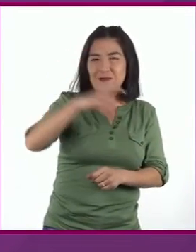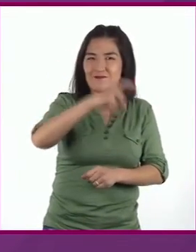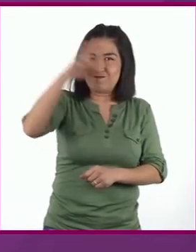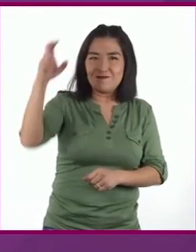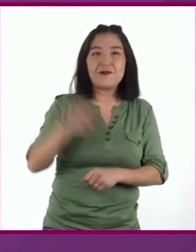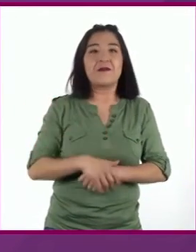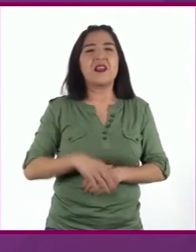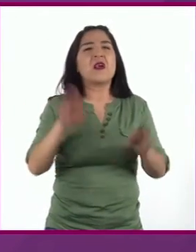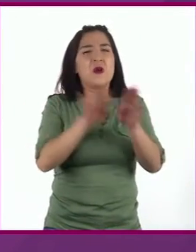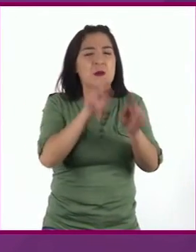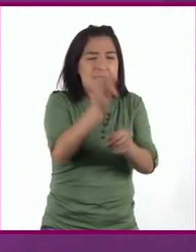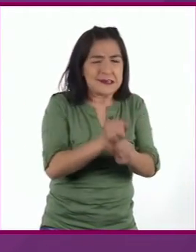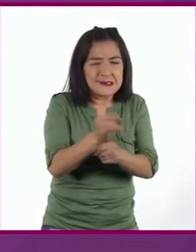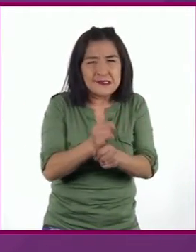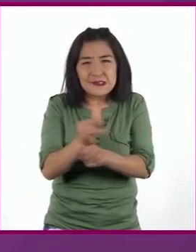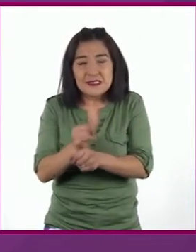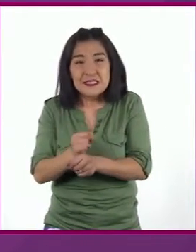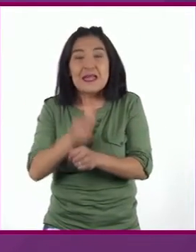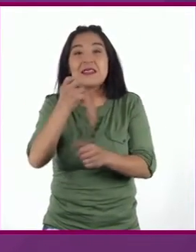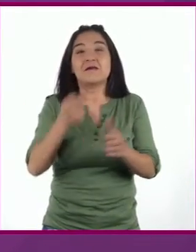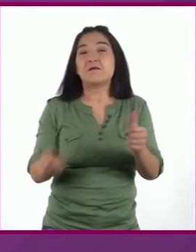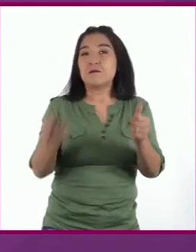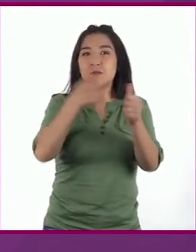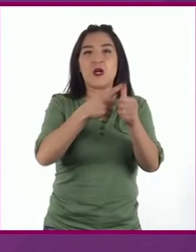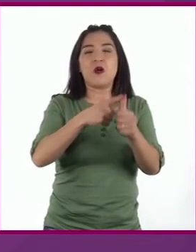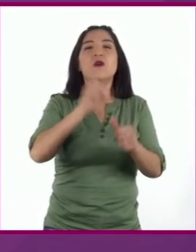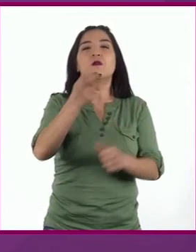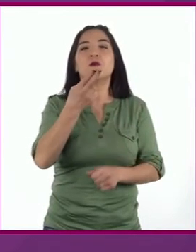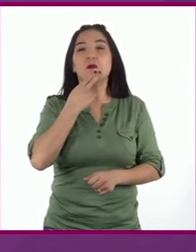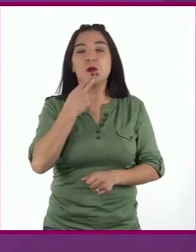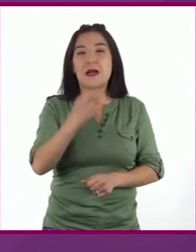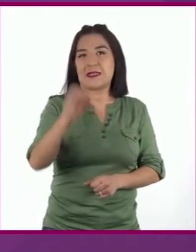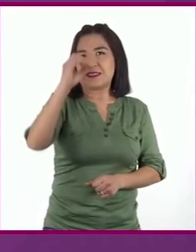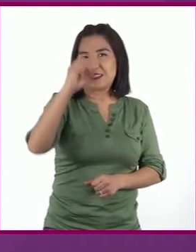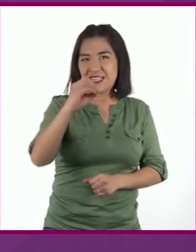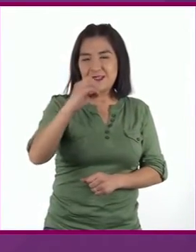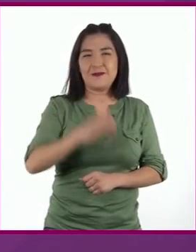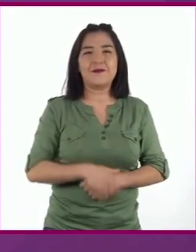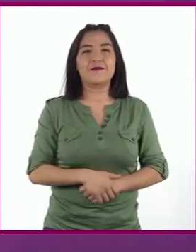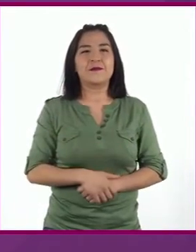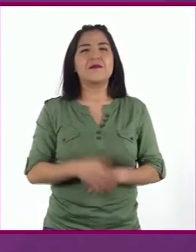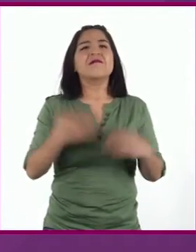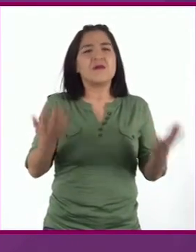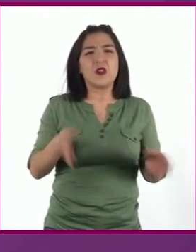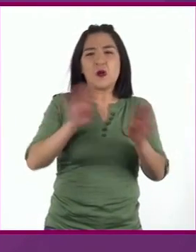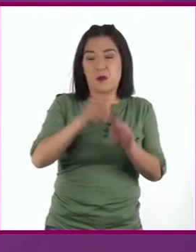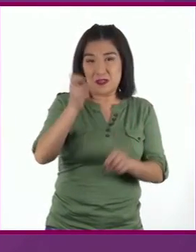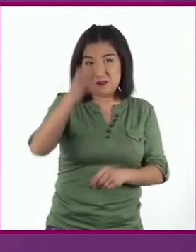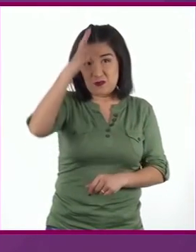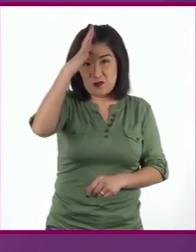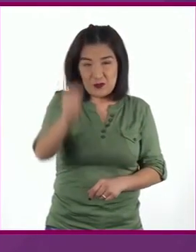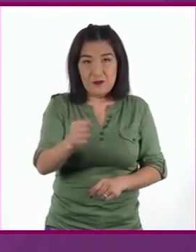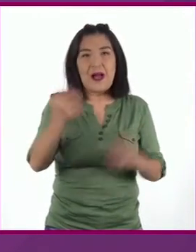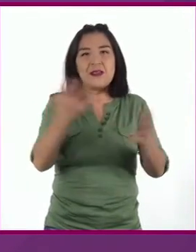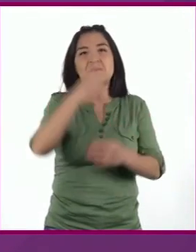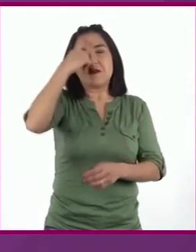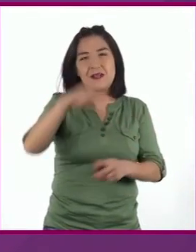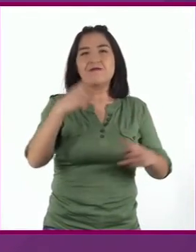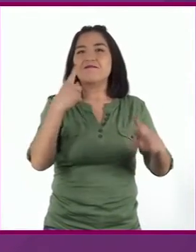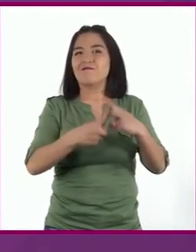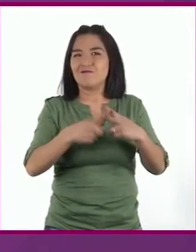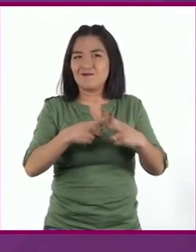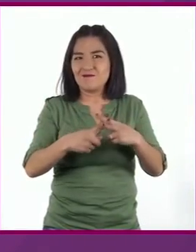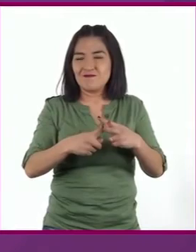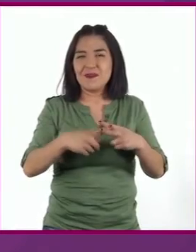tanto sus estudios que fueron los primeros en usar el cero posicional O sea que este concepto les permitió hacer operaciones